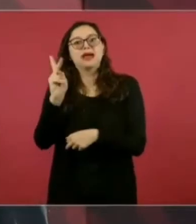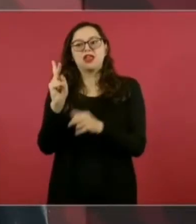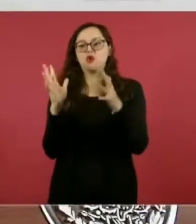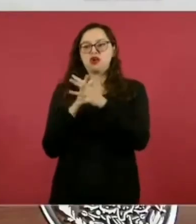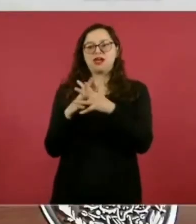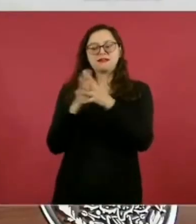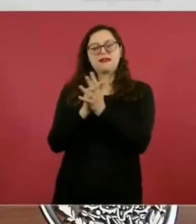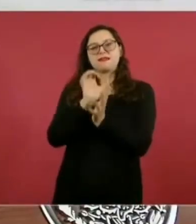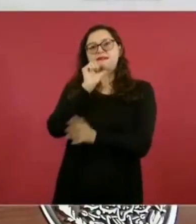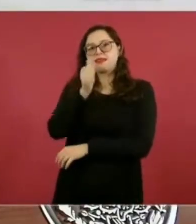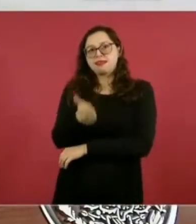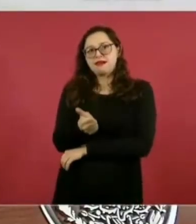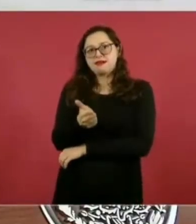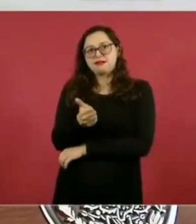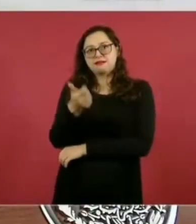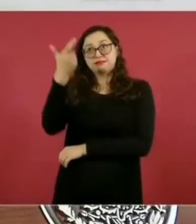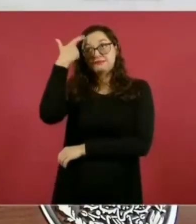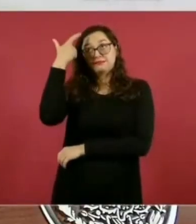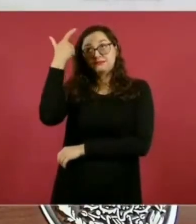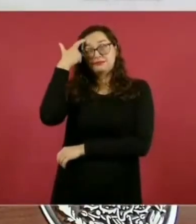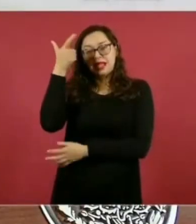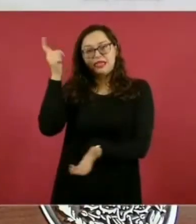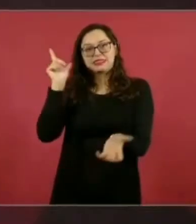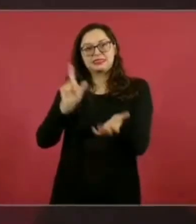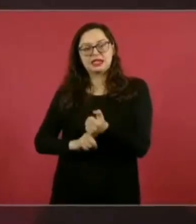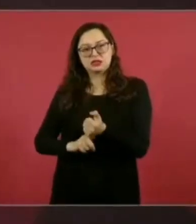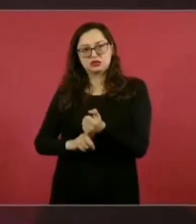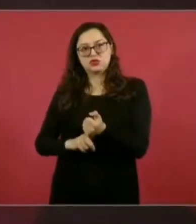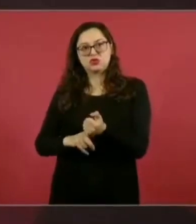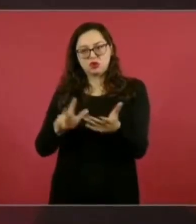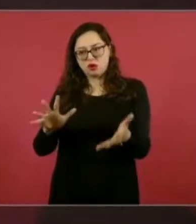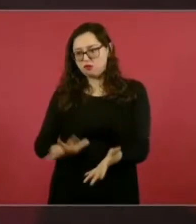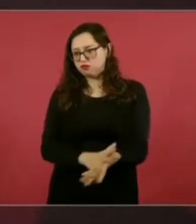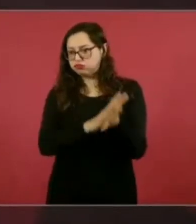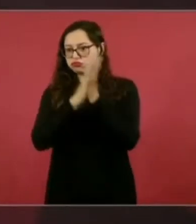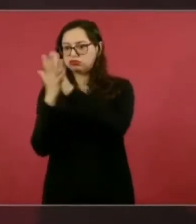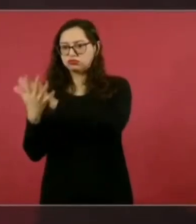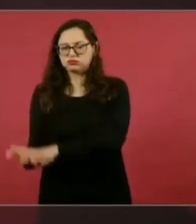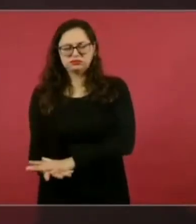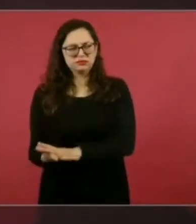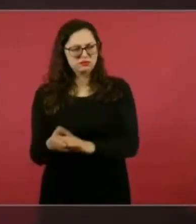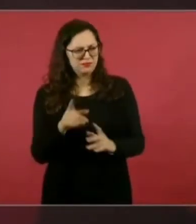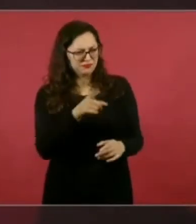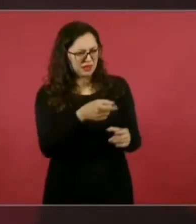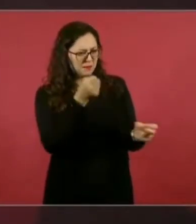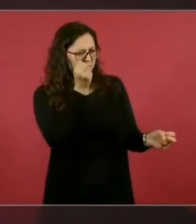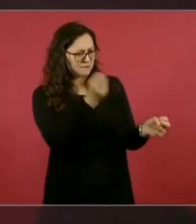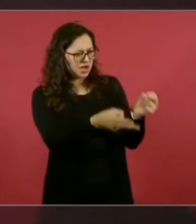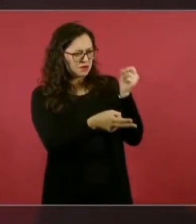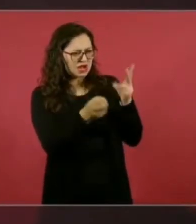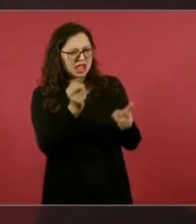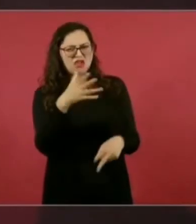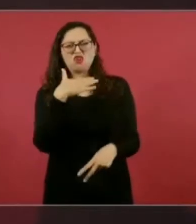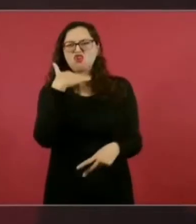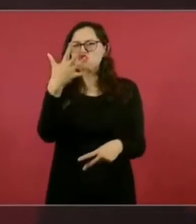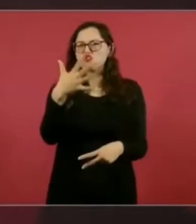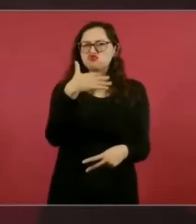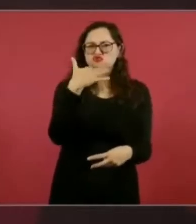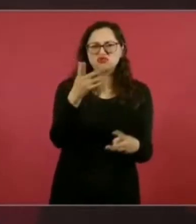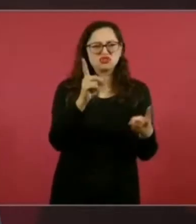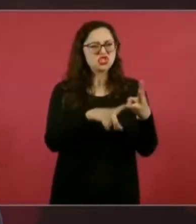y las injusticias, los privilegios, el